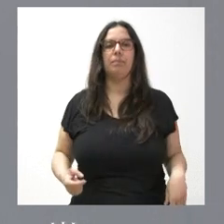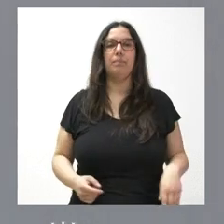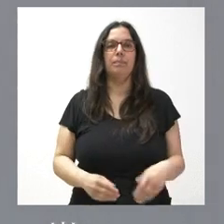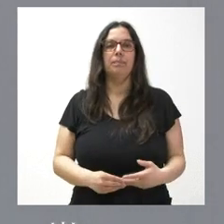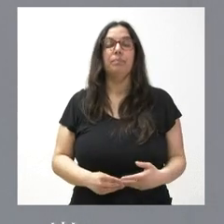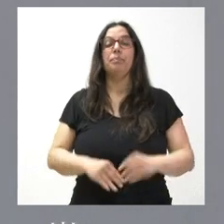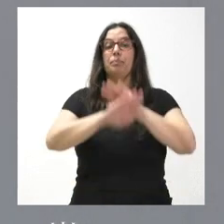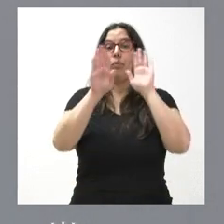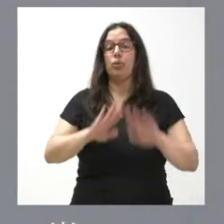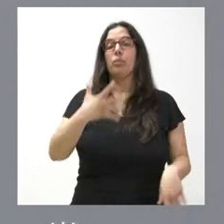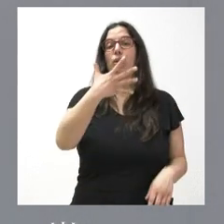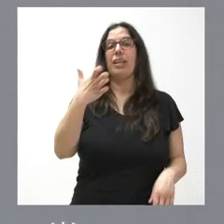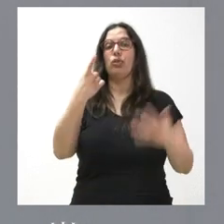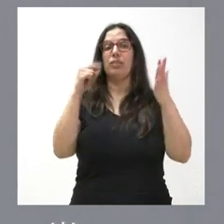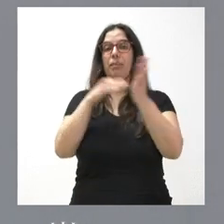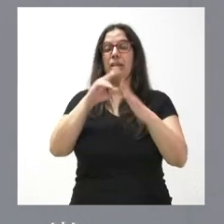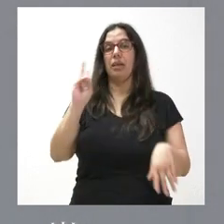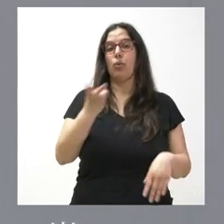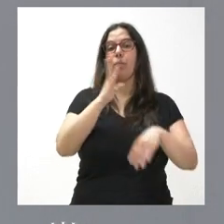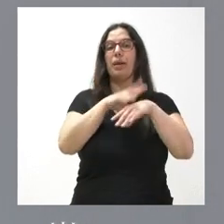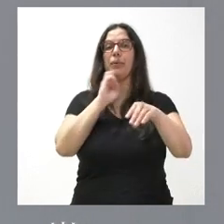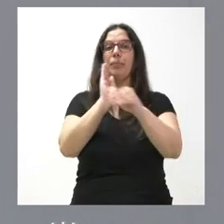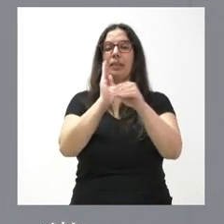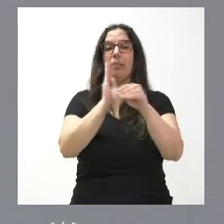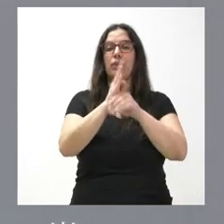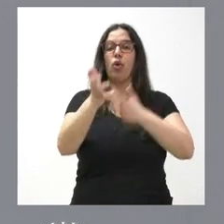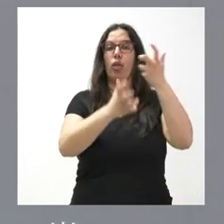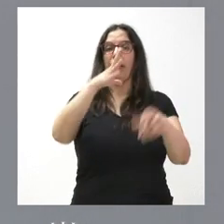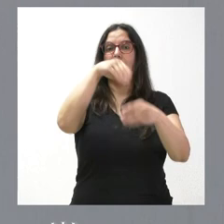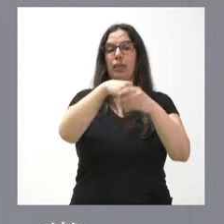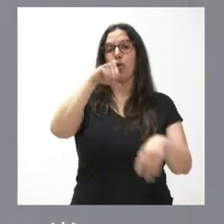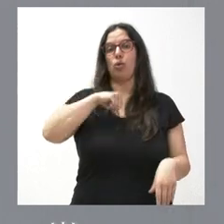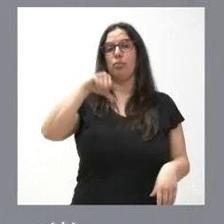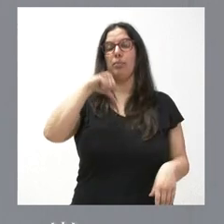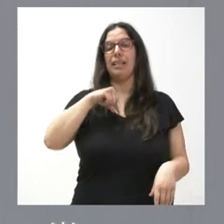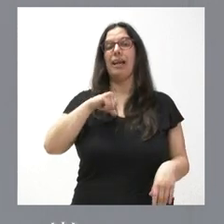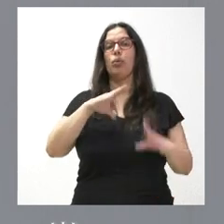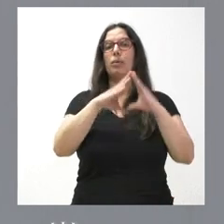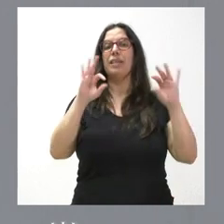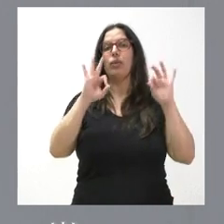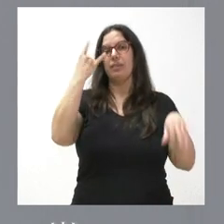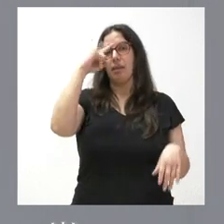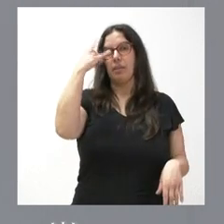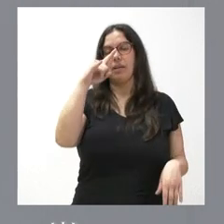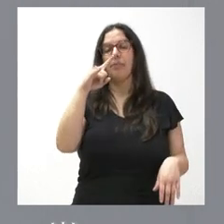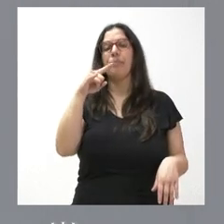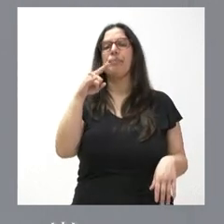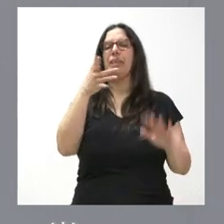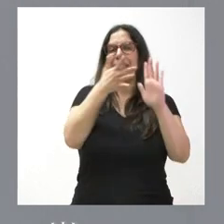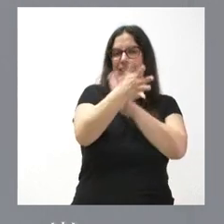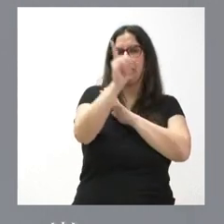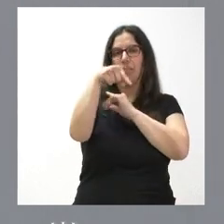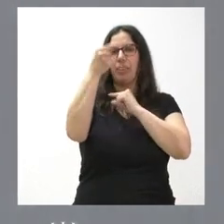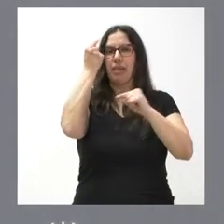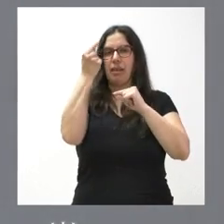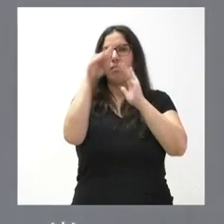Y, finalmente, 560.000 euros para el mantenimiento de la cocina en el complejo asistencial universitario de Salamanca. Tienen la descripción de